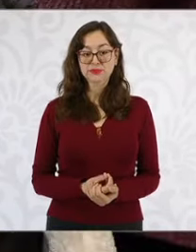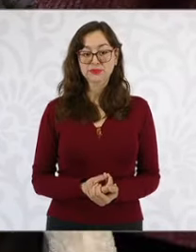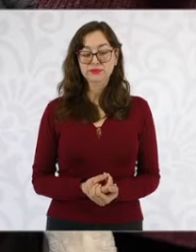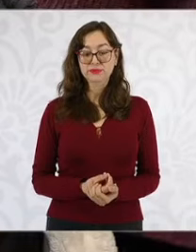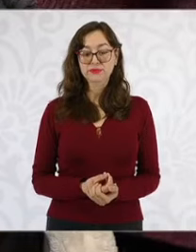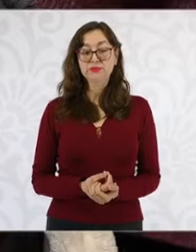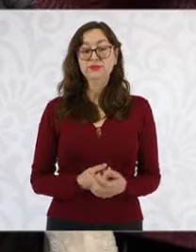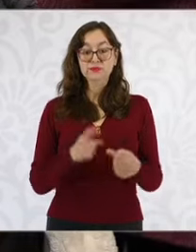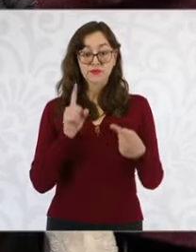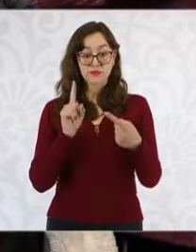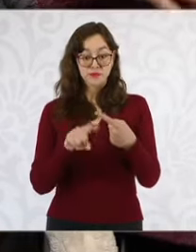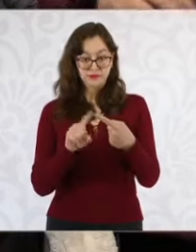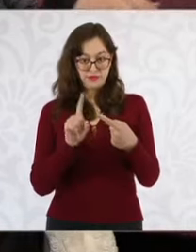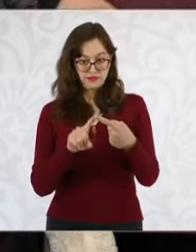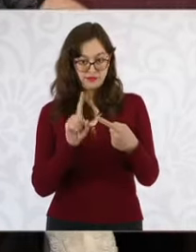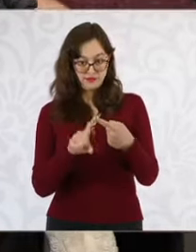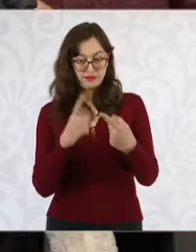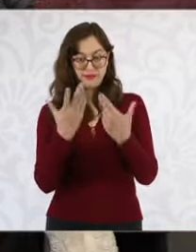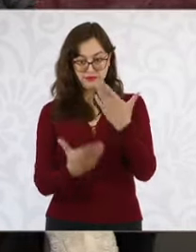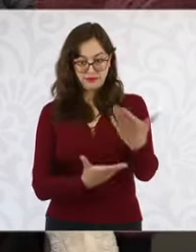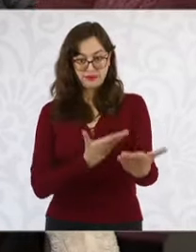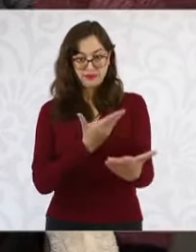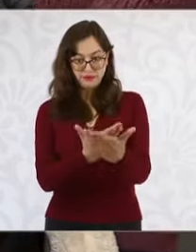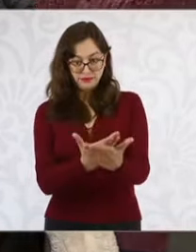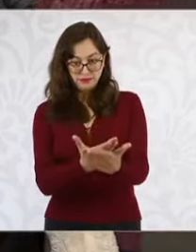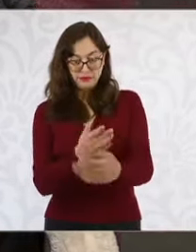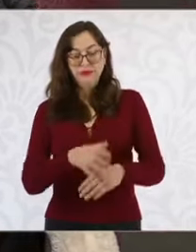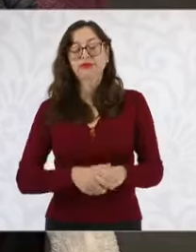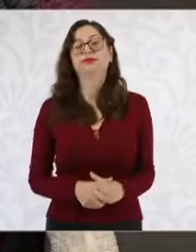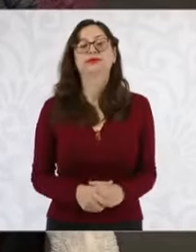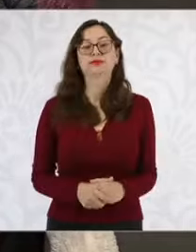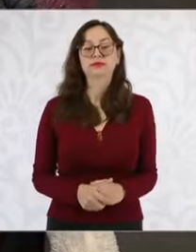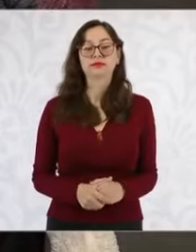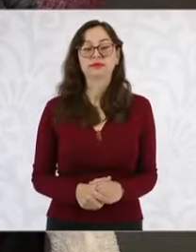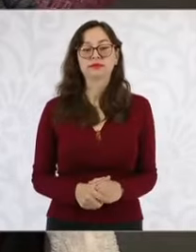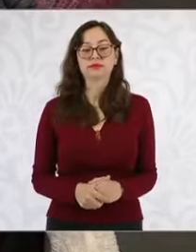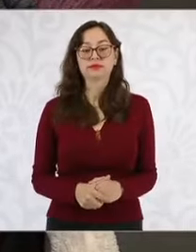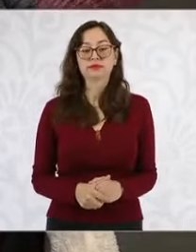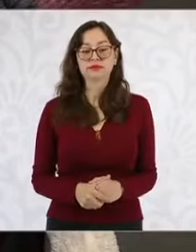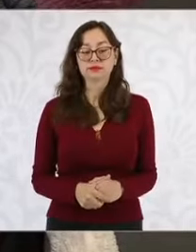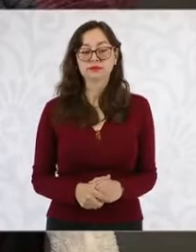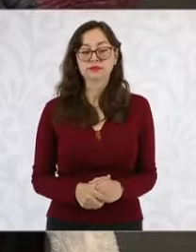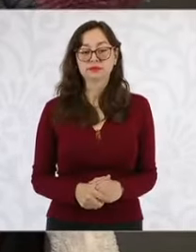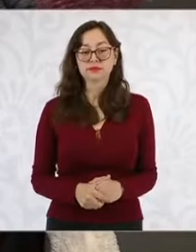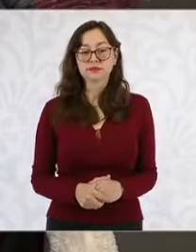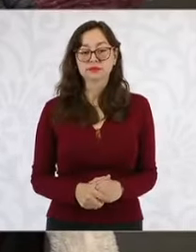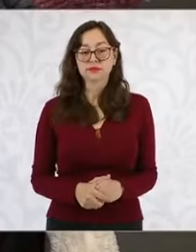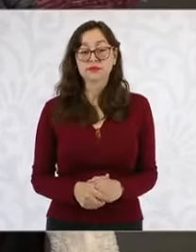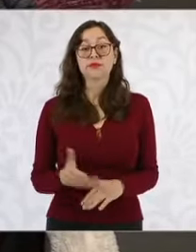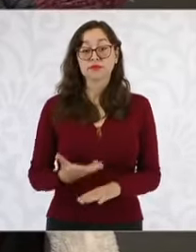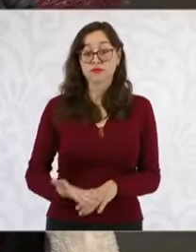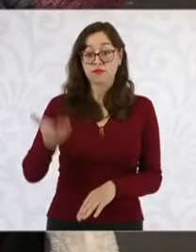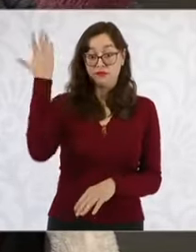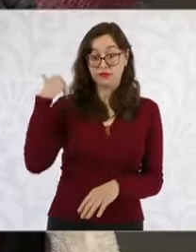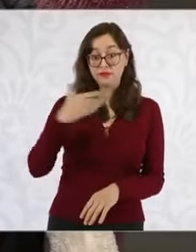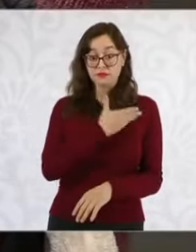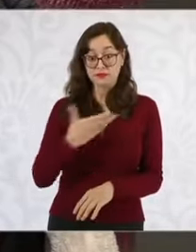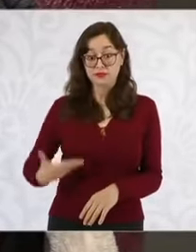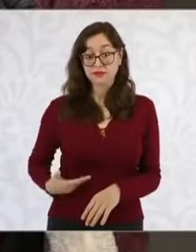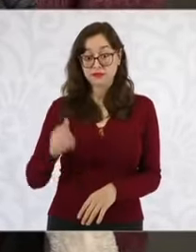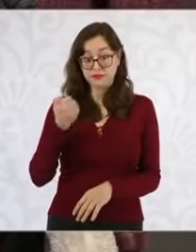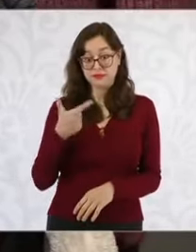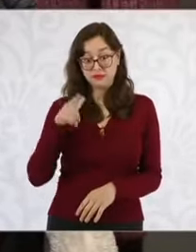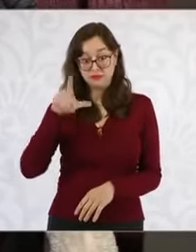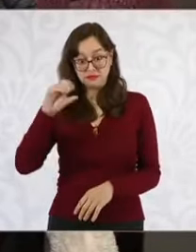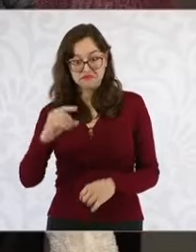Número 1. Quisiera preguntarle si puede revisar los proyectos y acuerdos que se hicieron con el presidente López Obrador en las